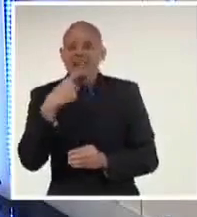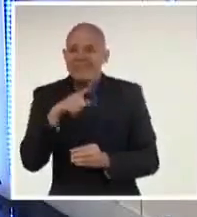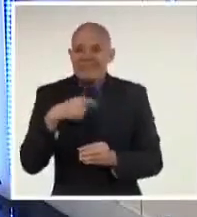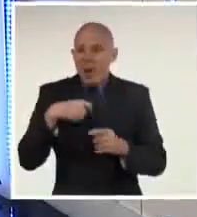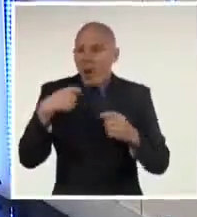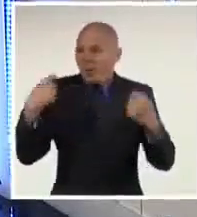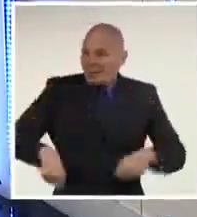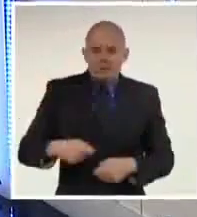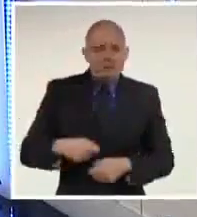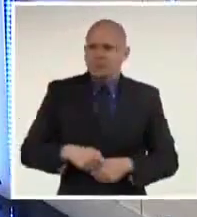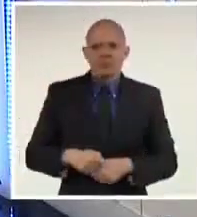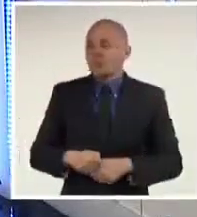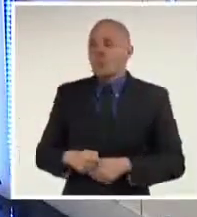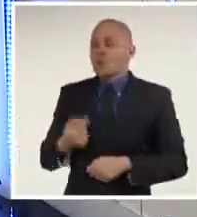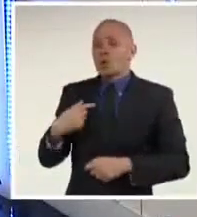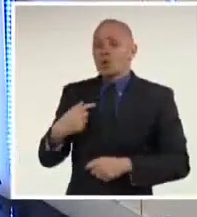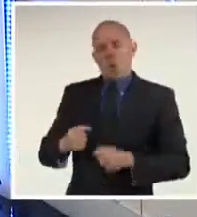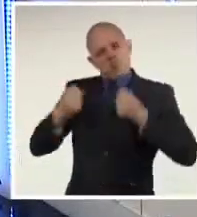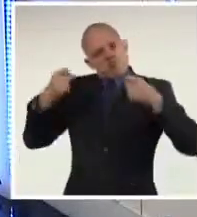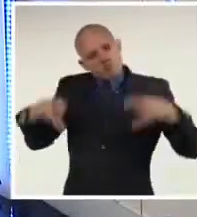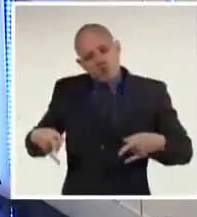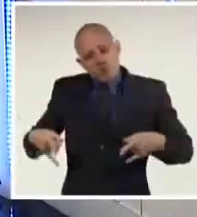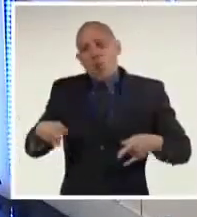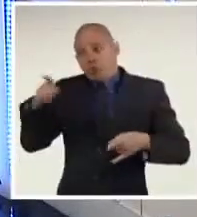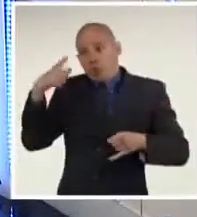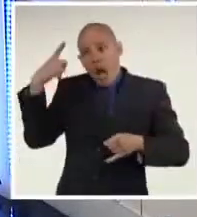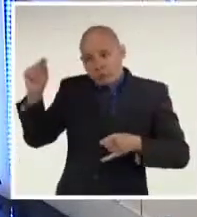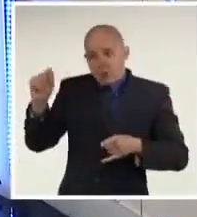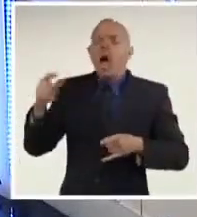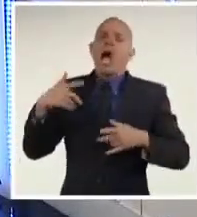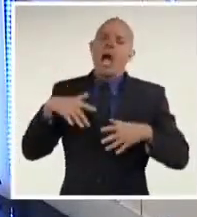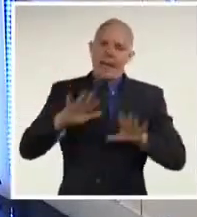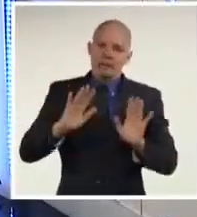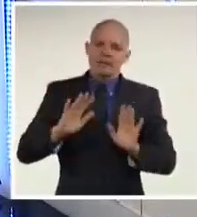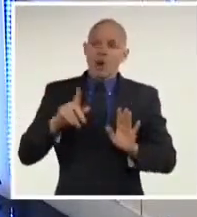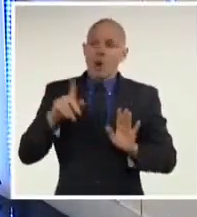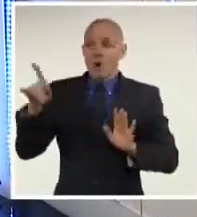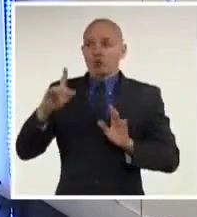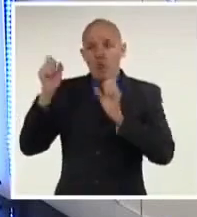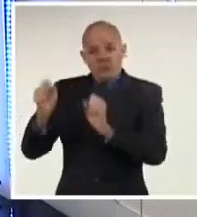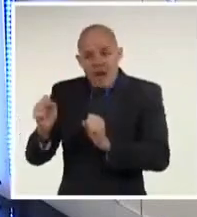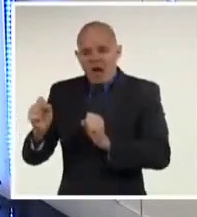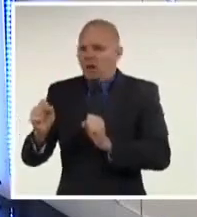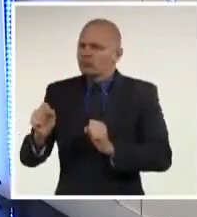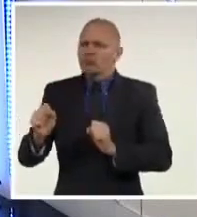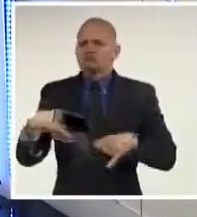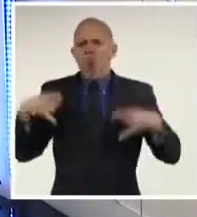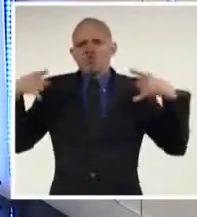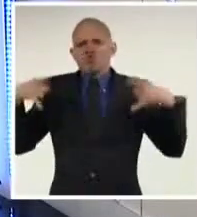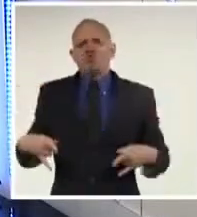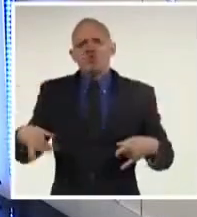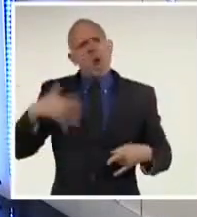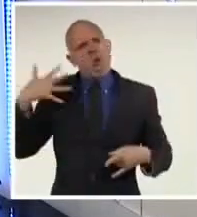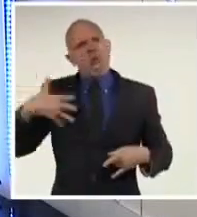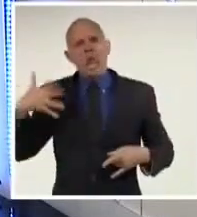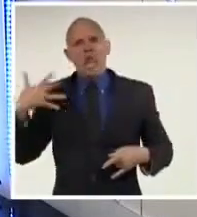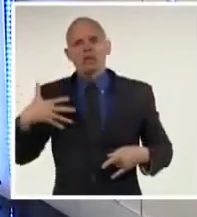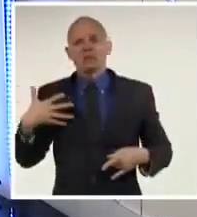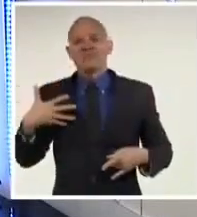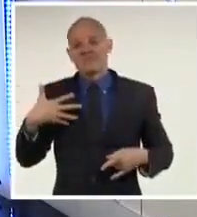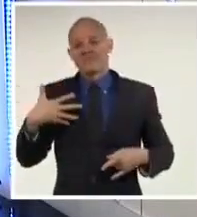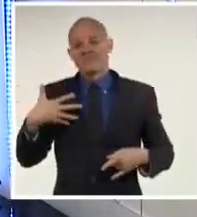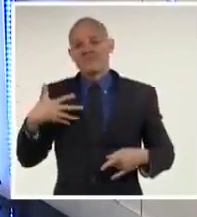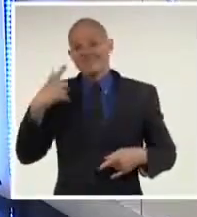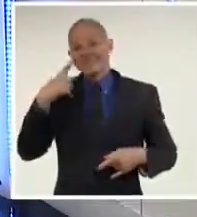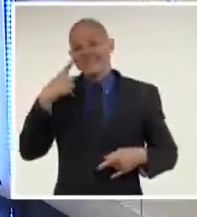renuncie. Y casi que uno puede entenderla. Tiene en su haber 55 muertos, mientras ella dice que las fuerzas del